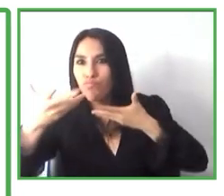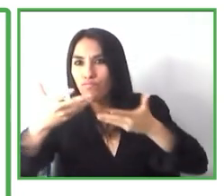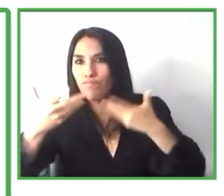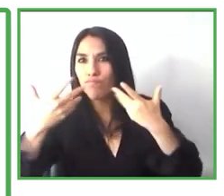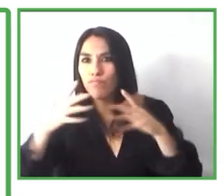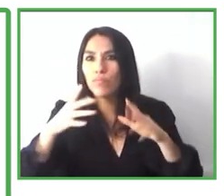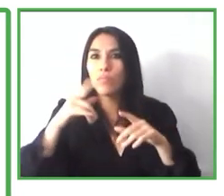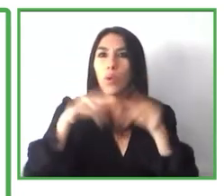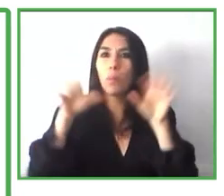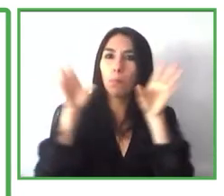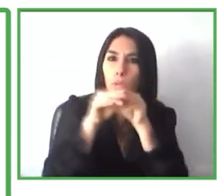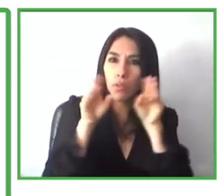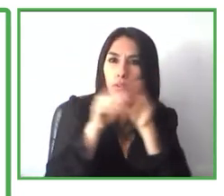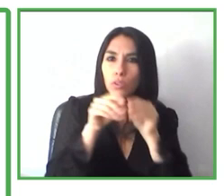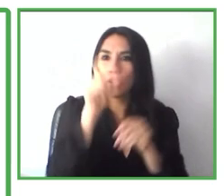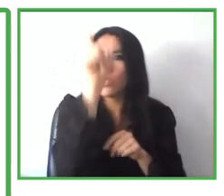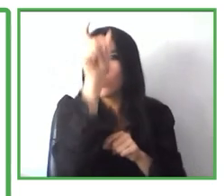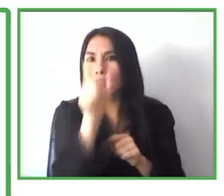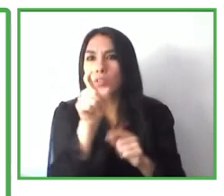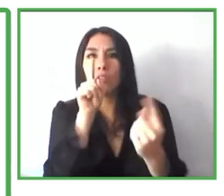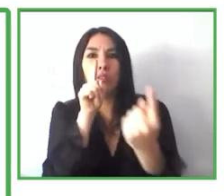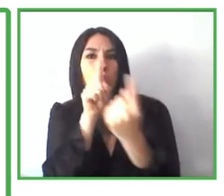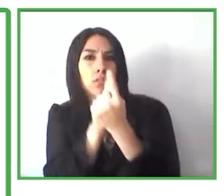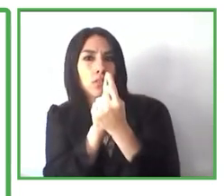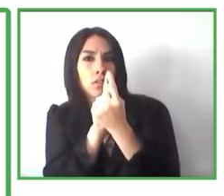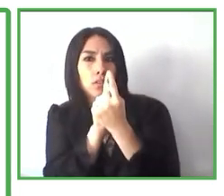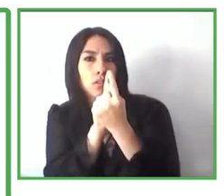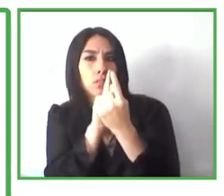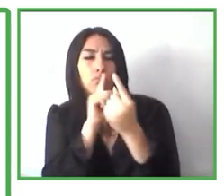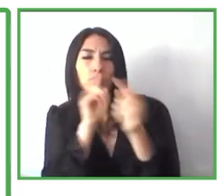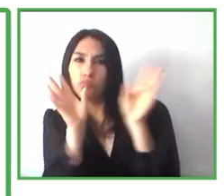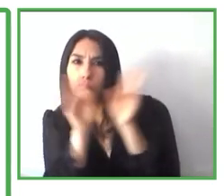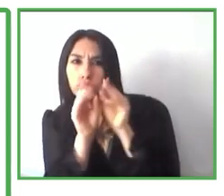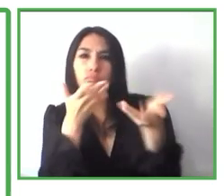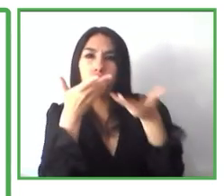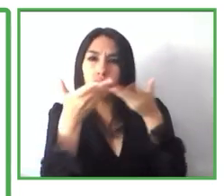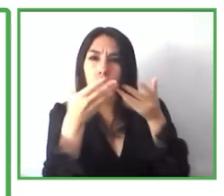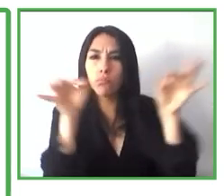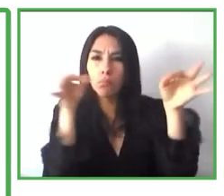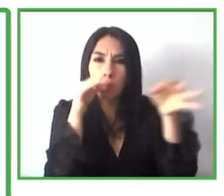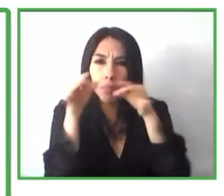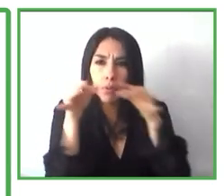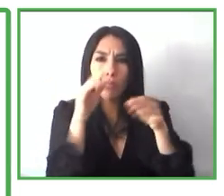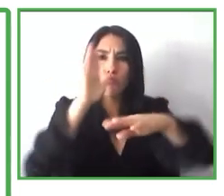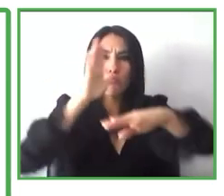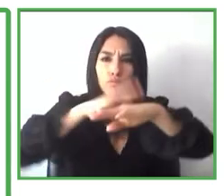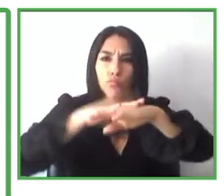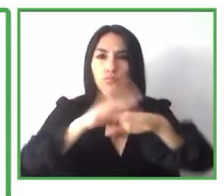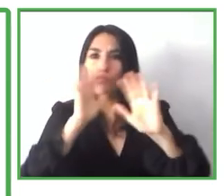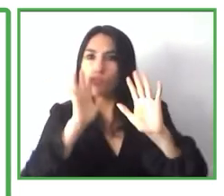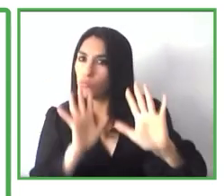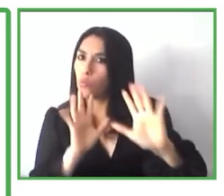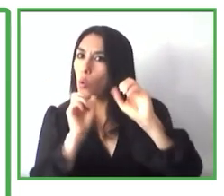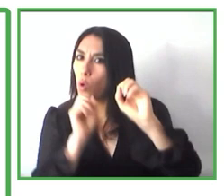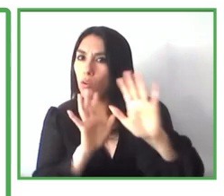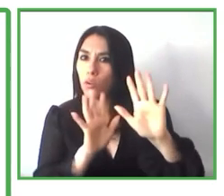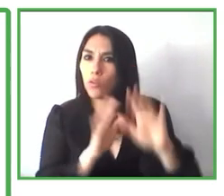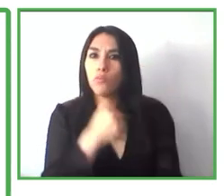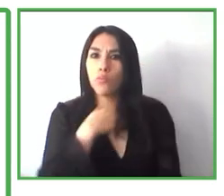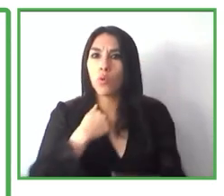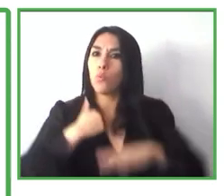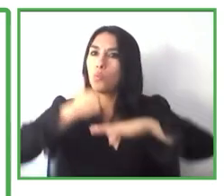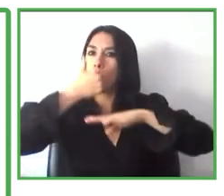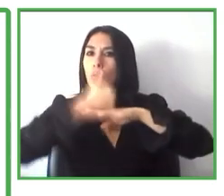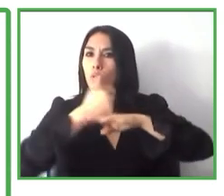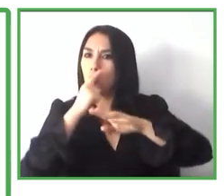como al empleador y prevenir cualquier tipo de problema que pueden tener. Después, si